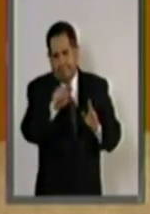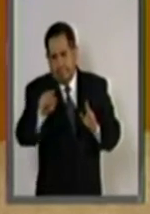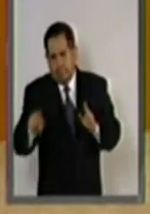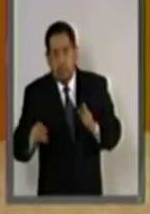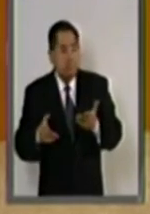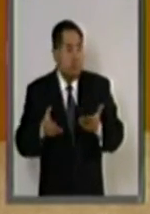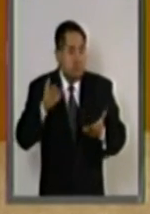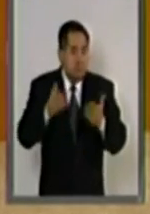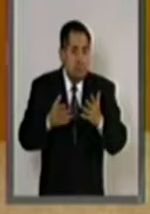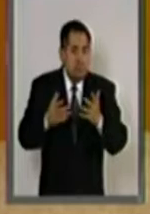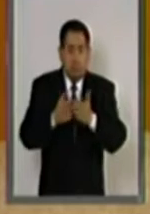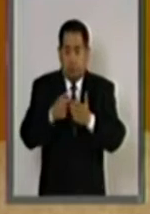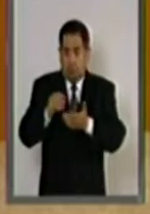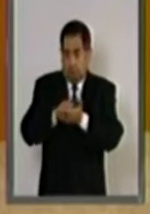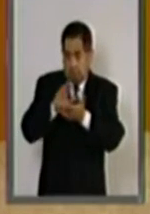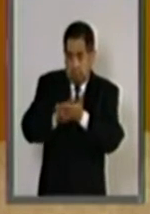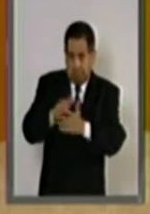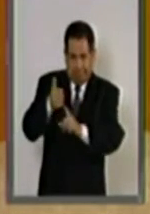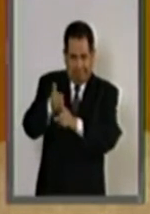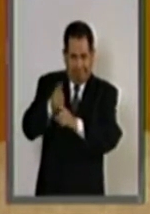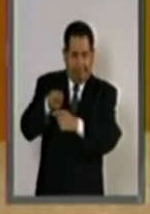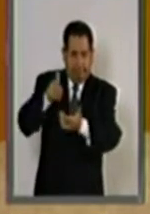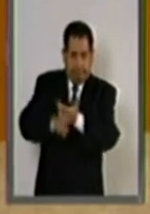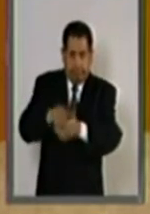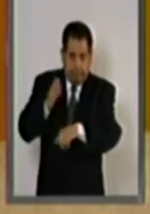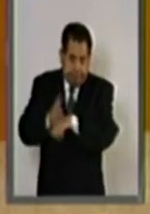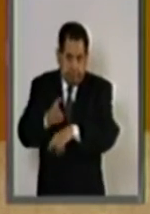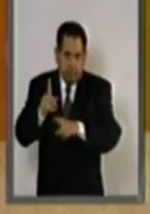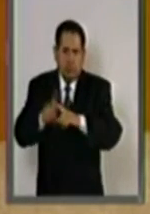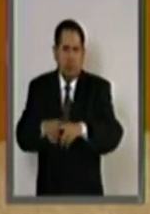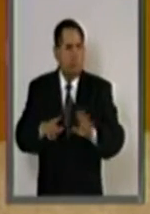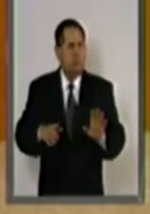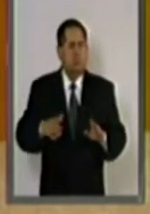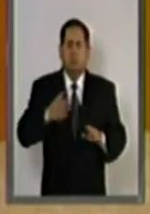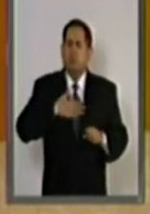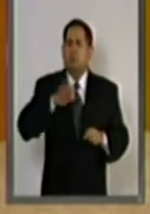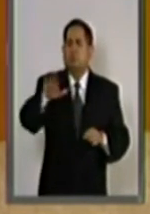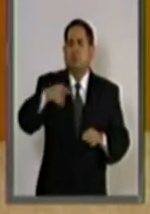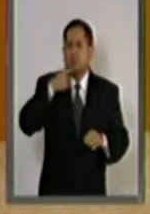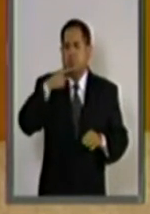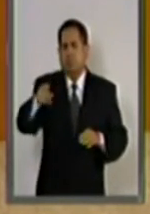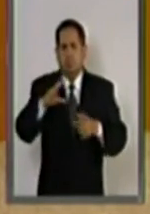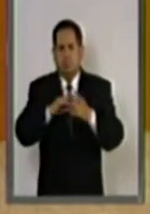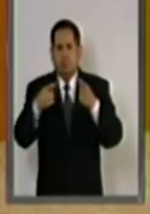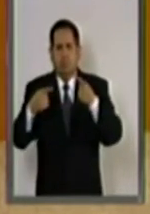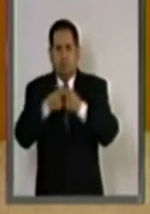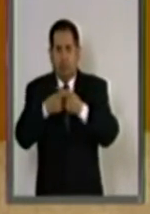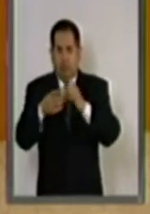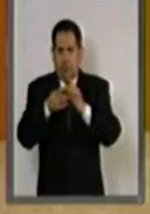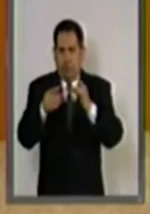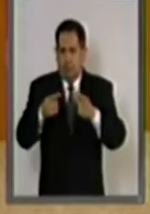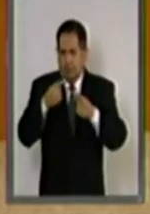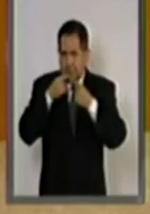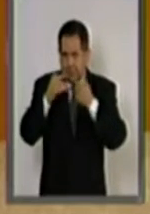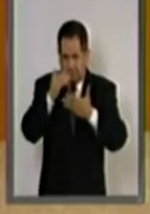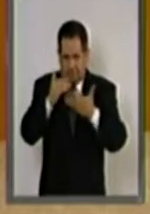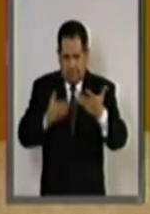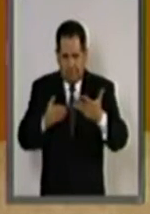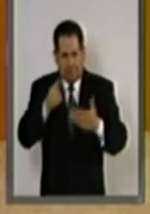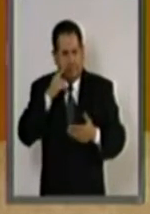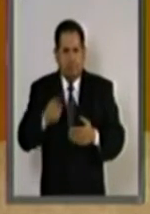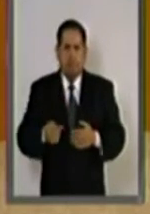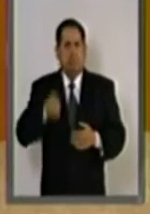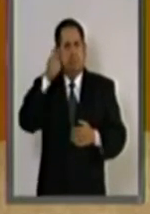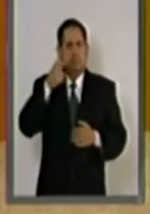sean autoaplicativos o cuando el interesado los controvierta en motivo de su primer